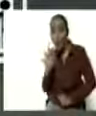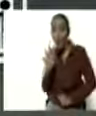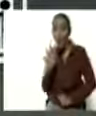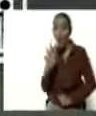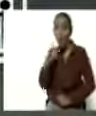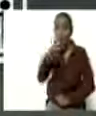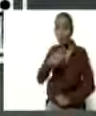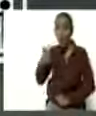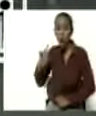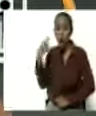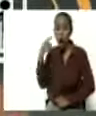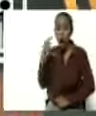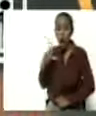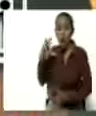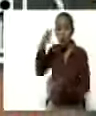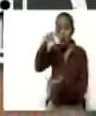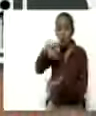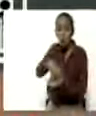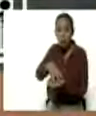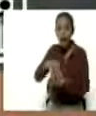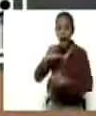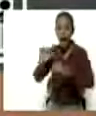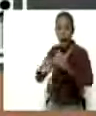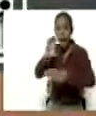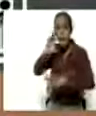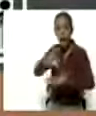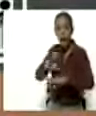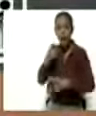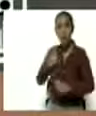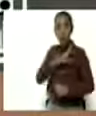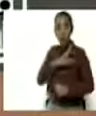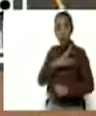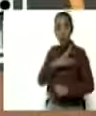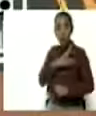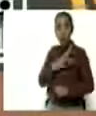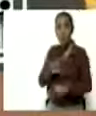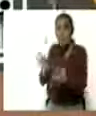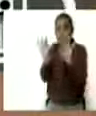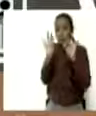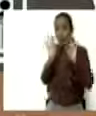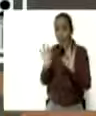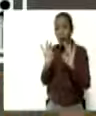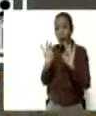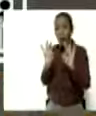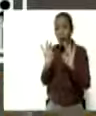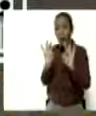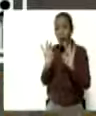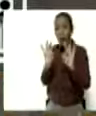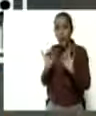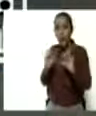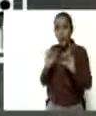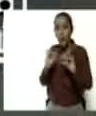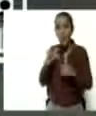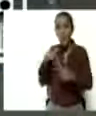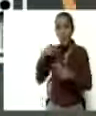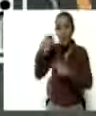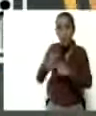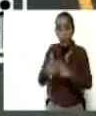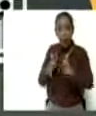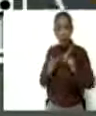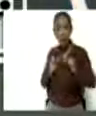están en la región capital. Por eso hemos tomado medidas especiales. A partir de mañana,